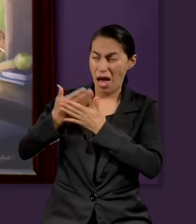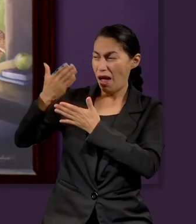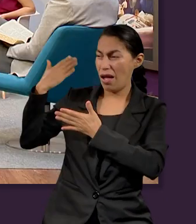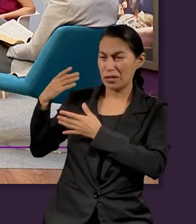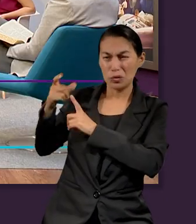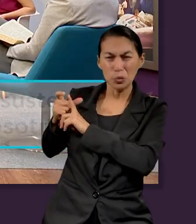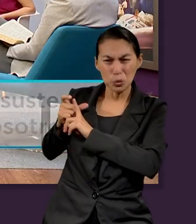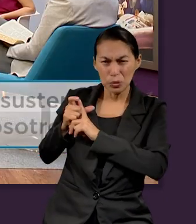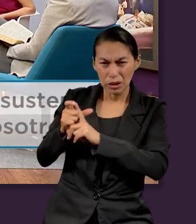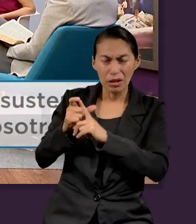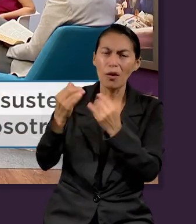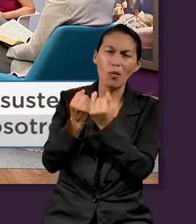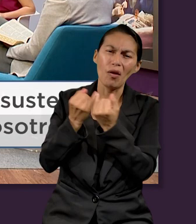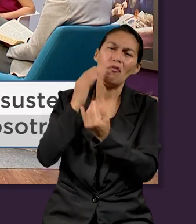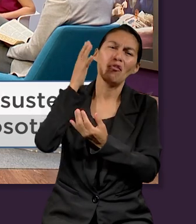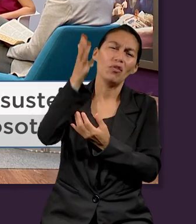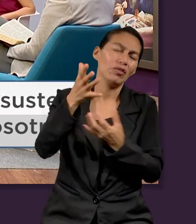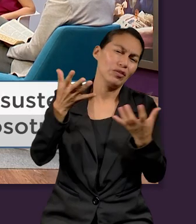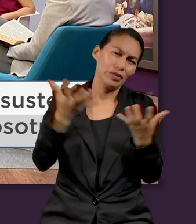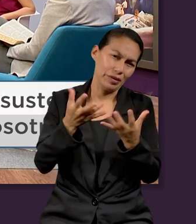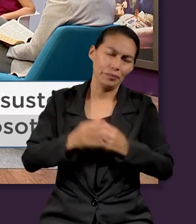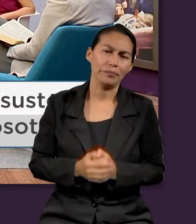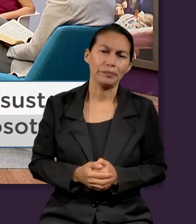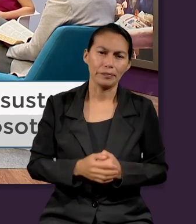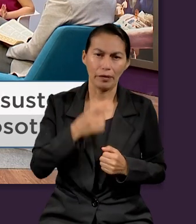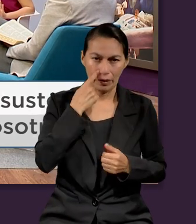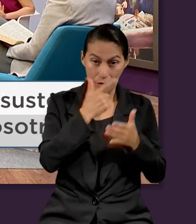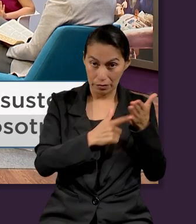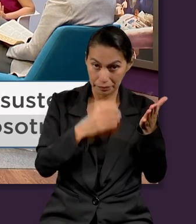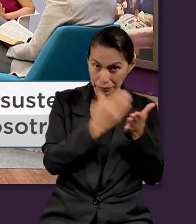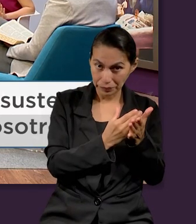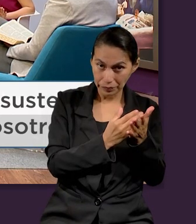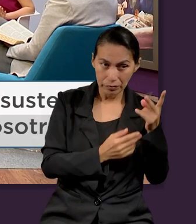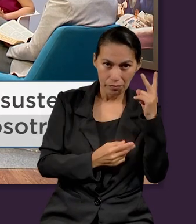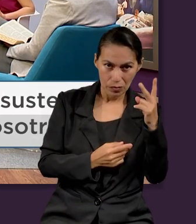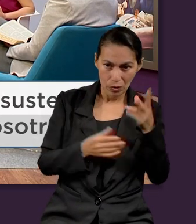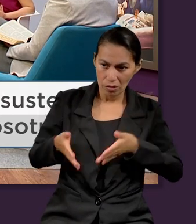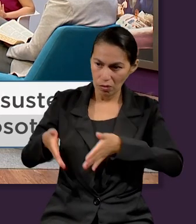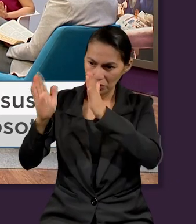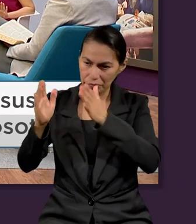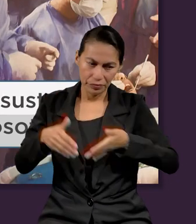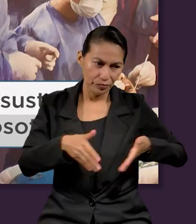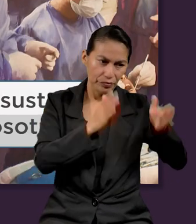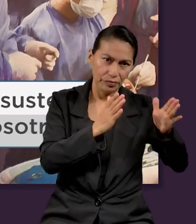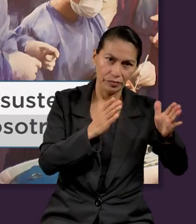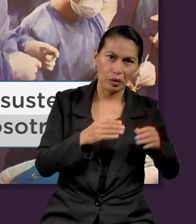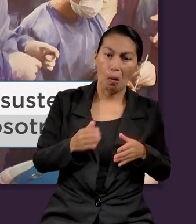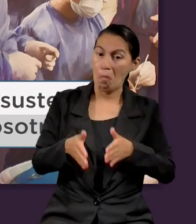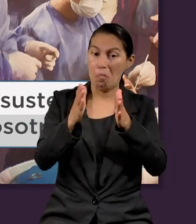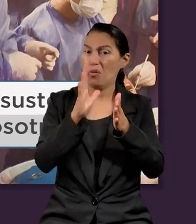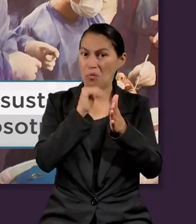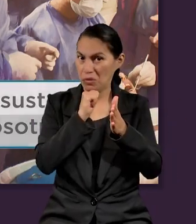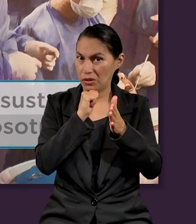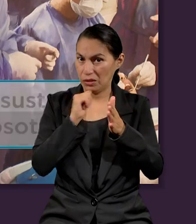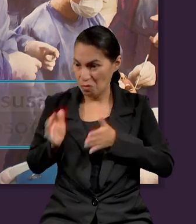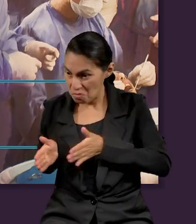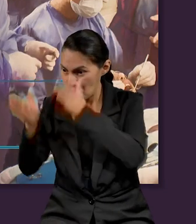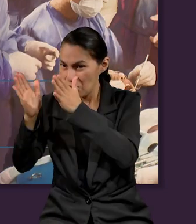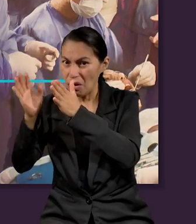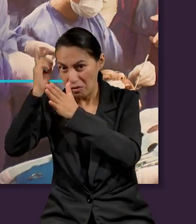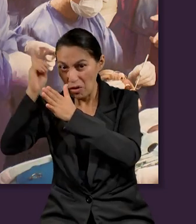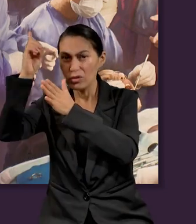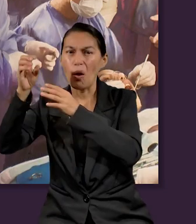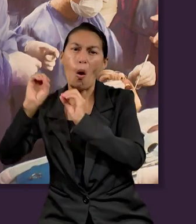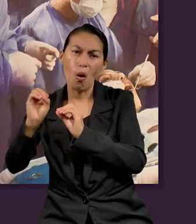también con nosotros. La lección menciona que, pues, hay dos caminos. No somos ni, no podemos ser tibios. Es frío o calor.